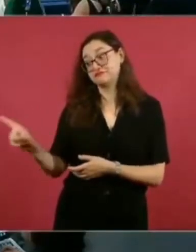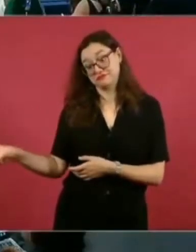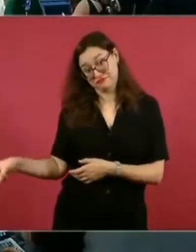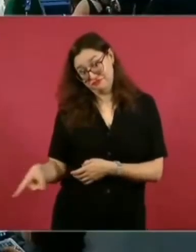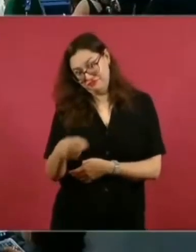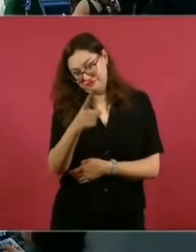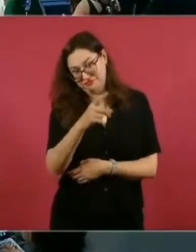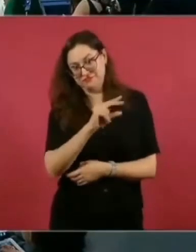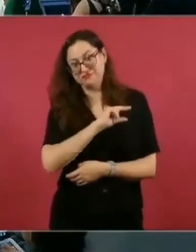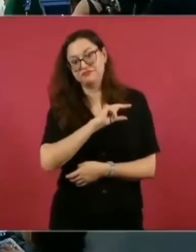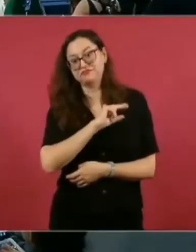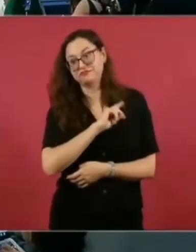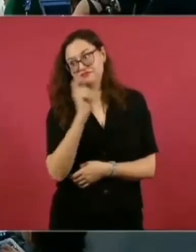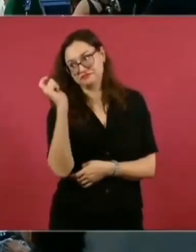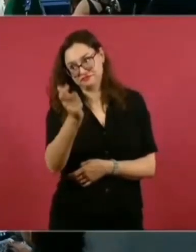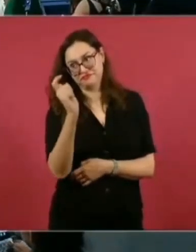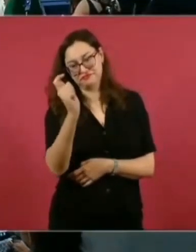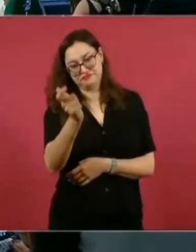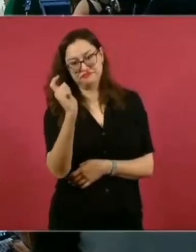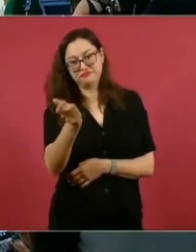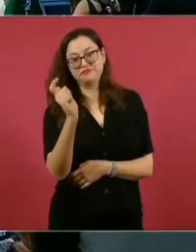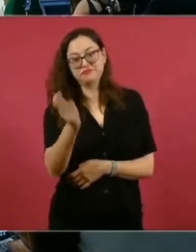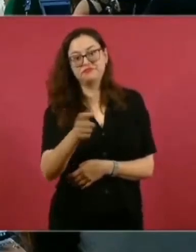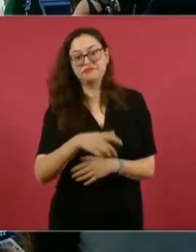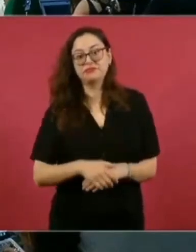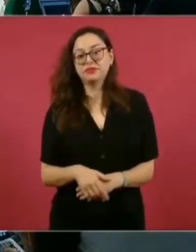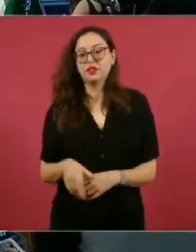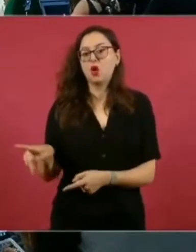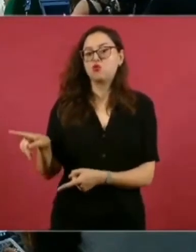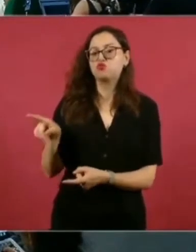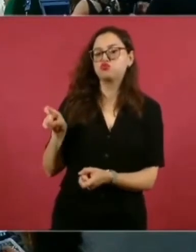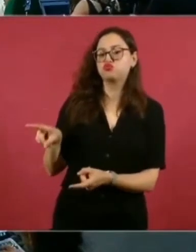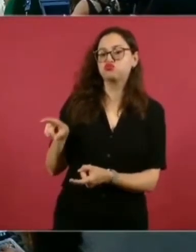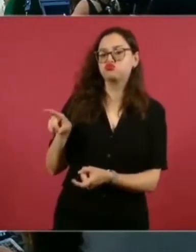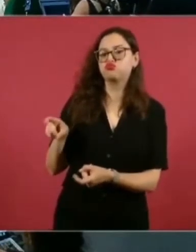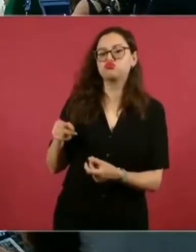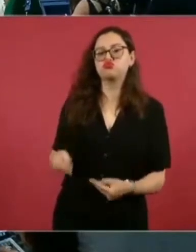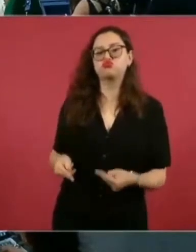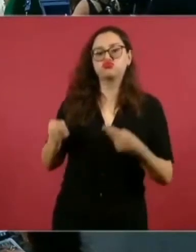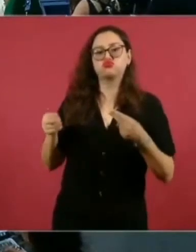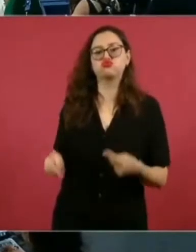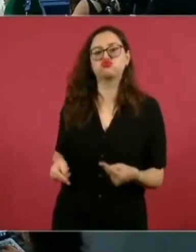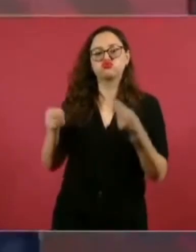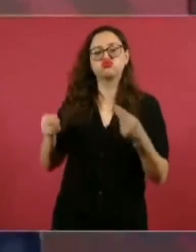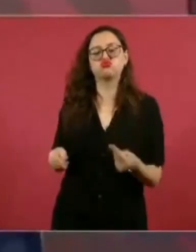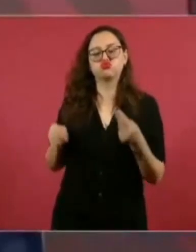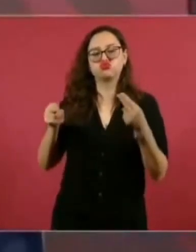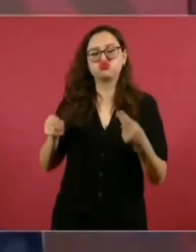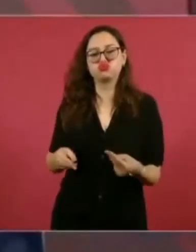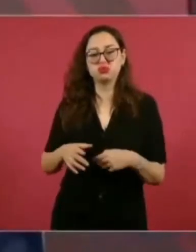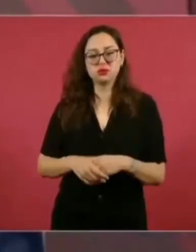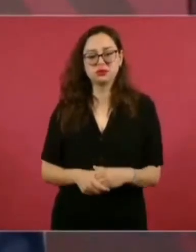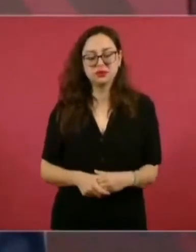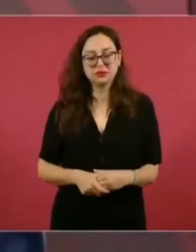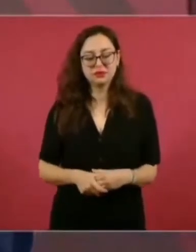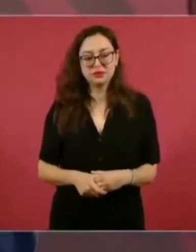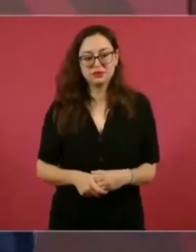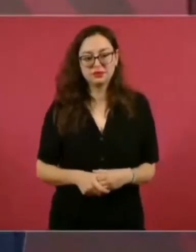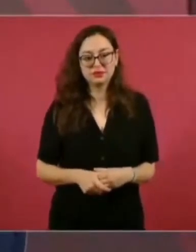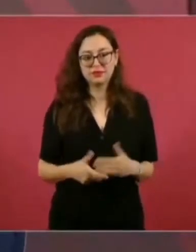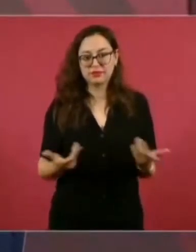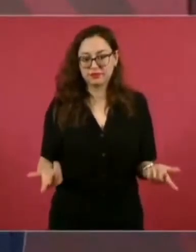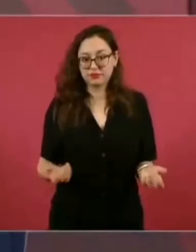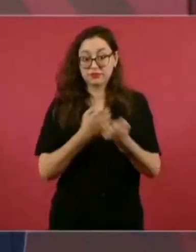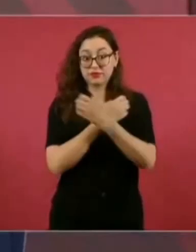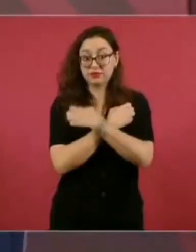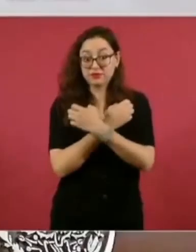convirtiera en un negocio, en una mercancía, en un privilegio, y la educación